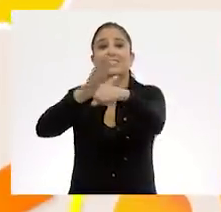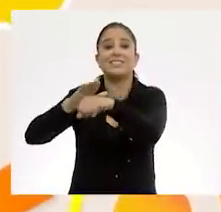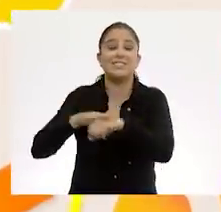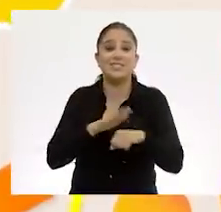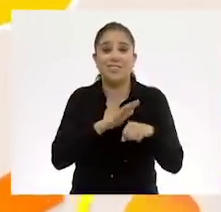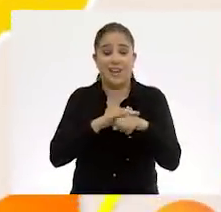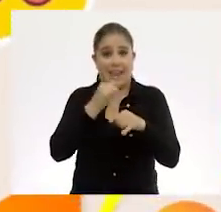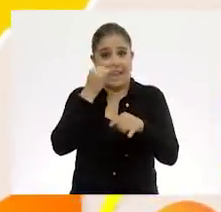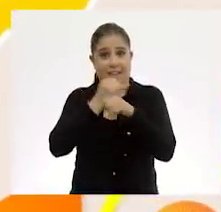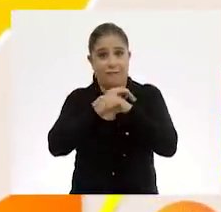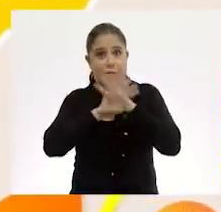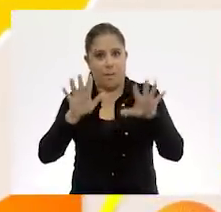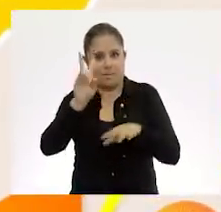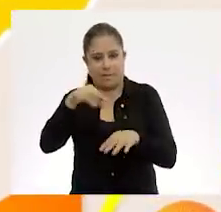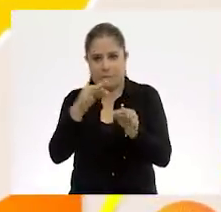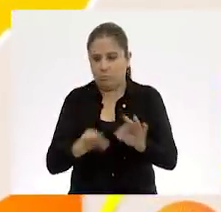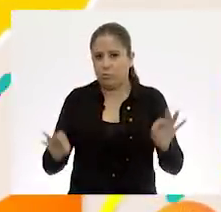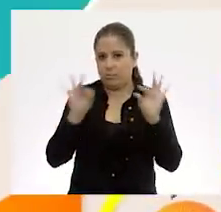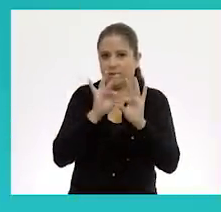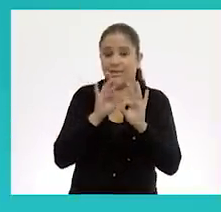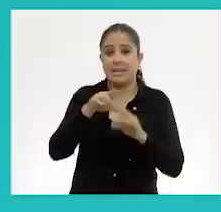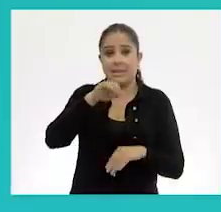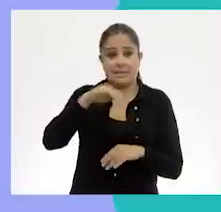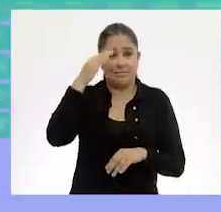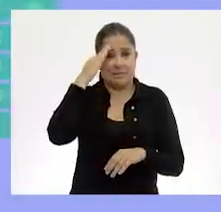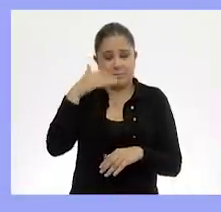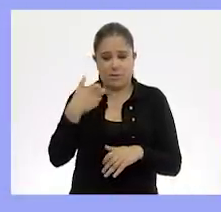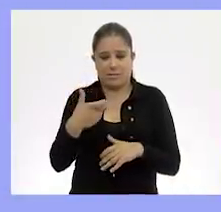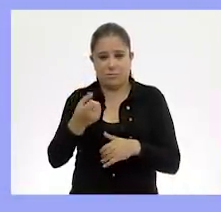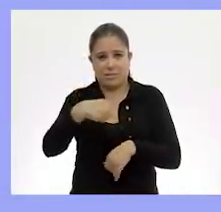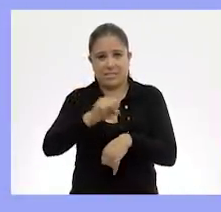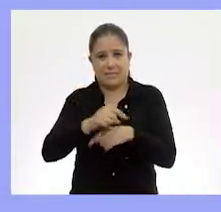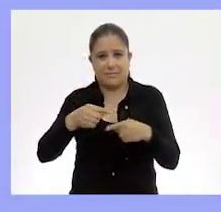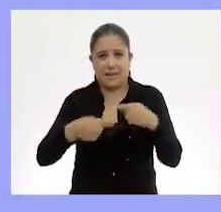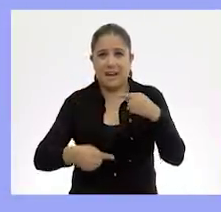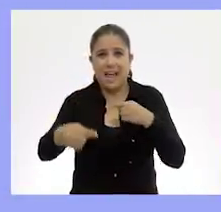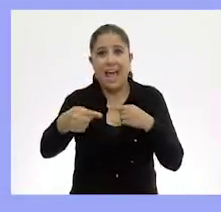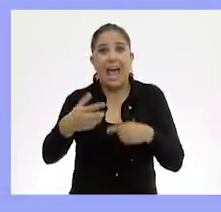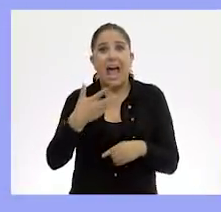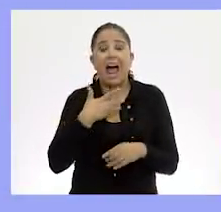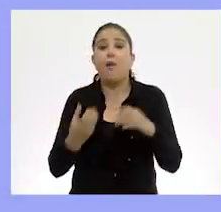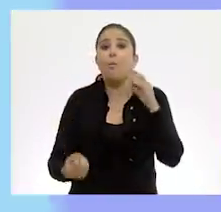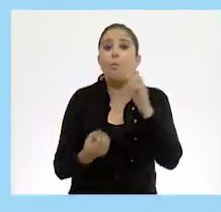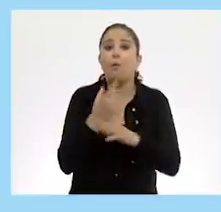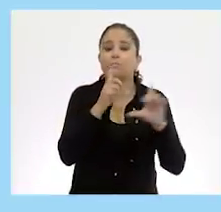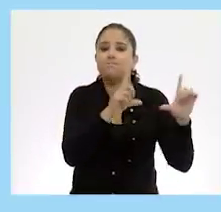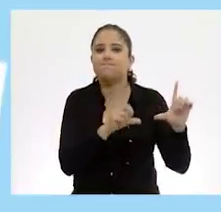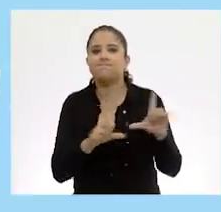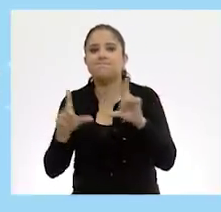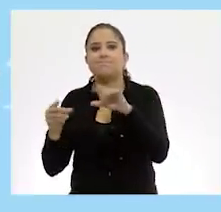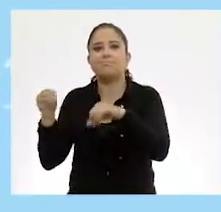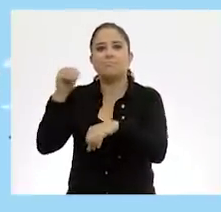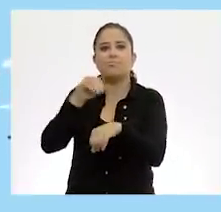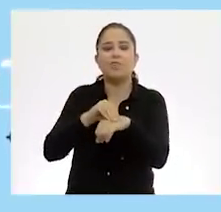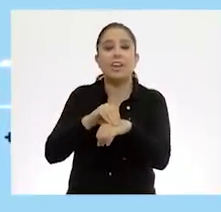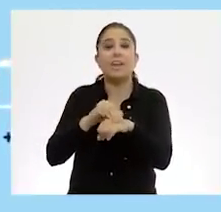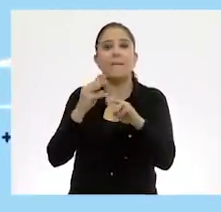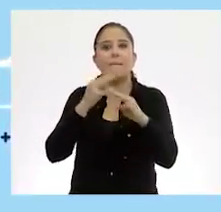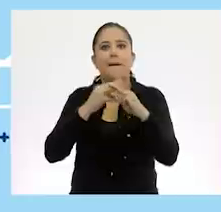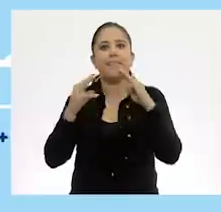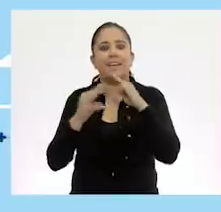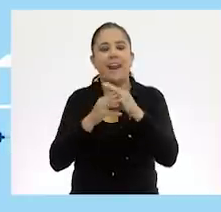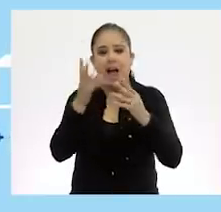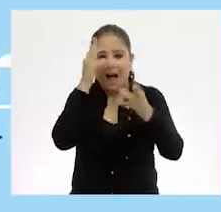¡Gracias! importante. Durante estas semanas tendremos un nuevo espacio en donde aprenderemos a trabajar por